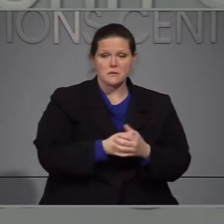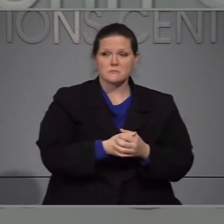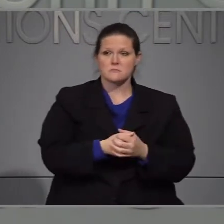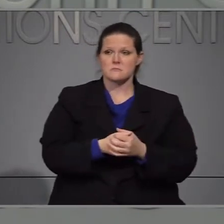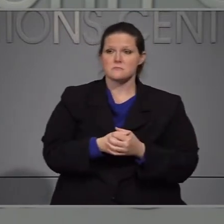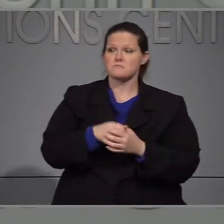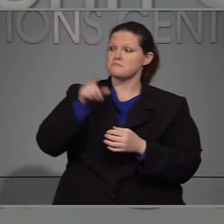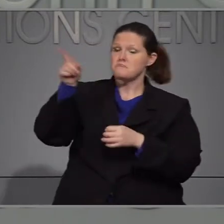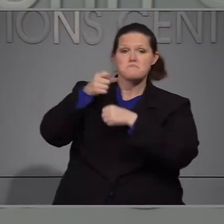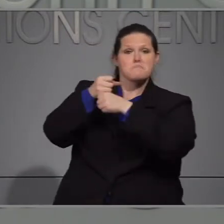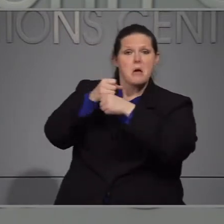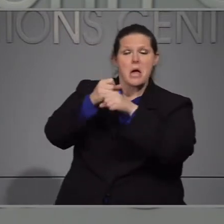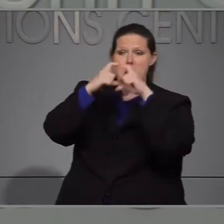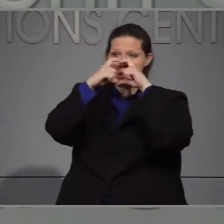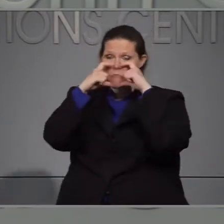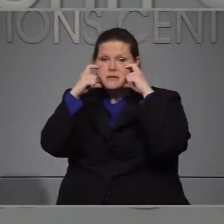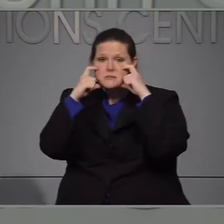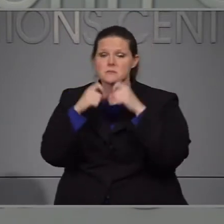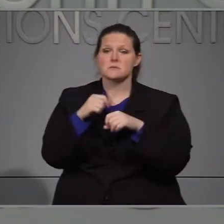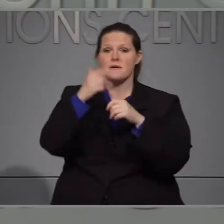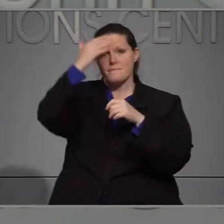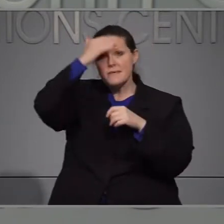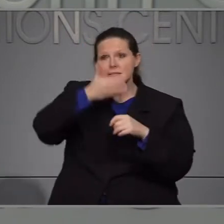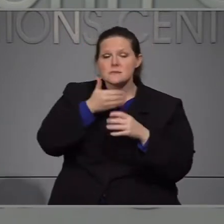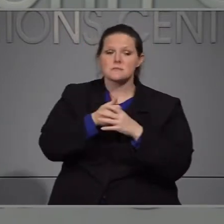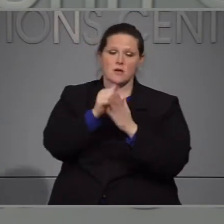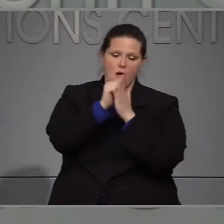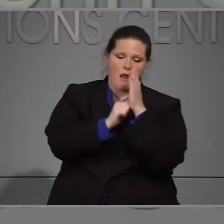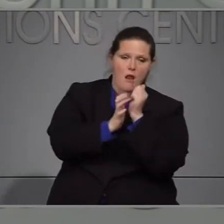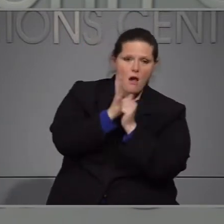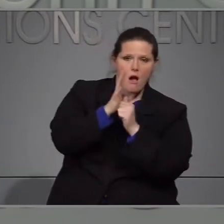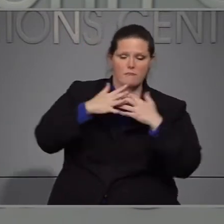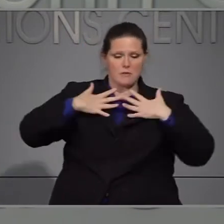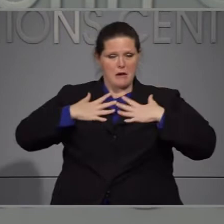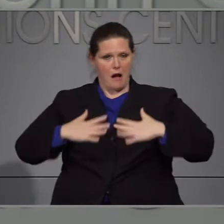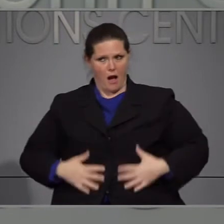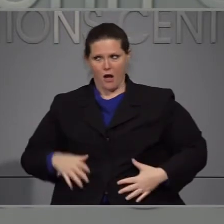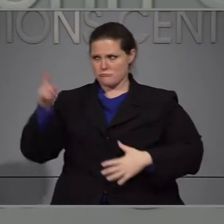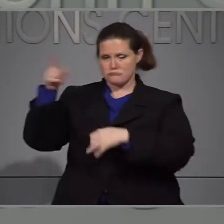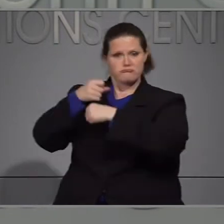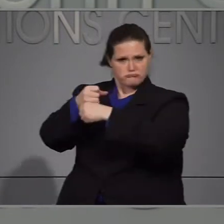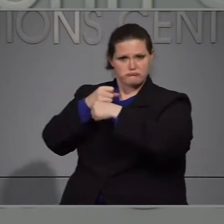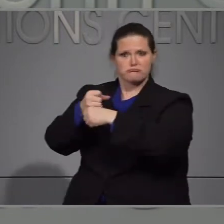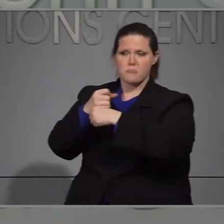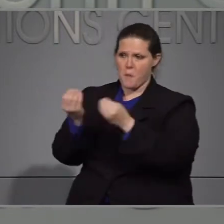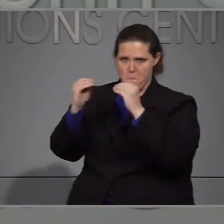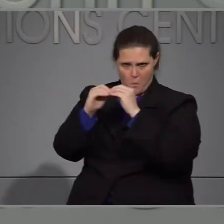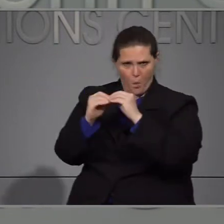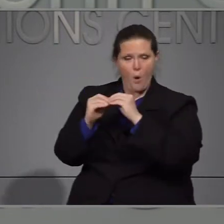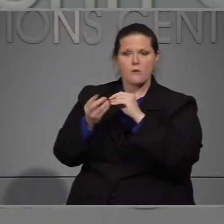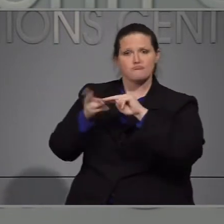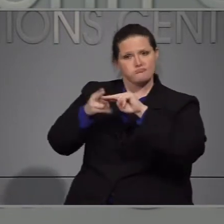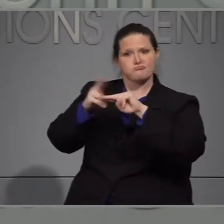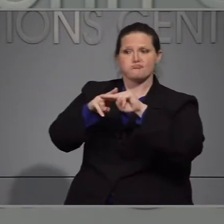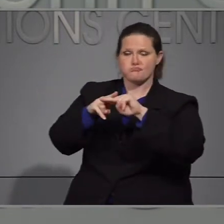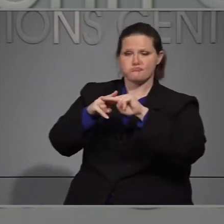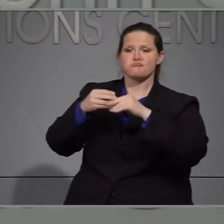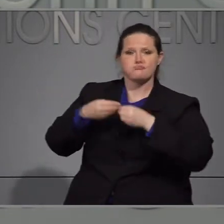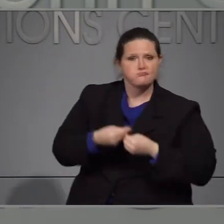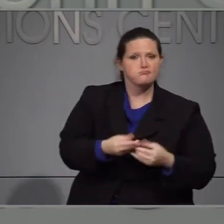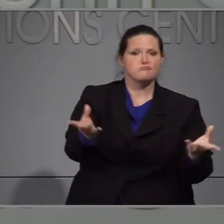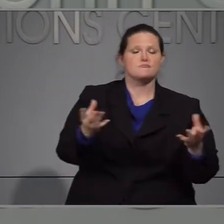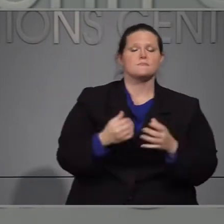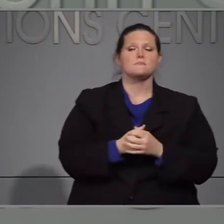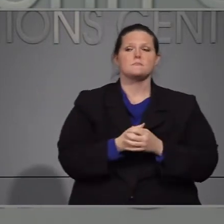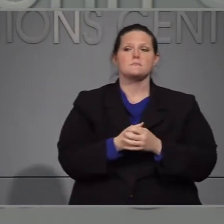cadena de suministro de mascarillas guantes, batas y otros artículos continúa mejorando. Nosotros tenemos